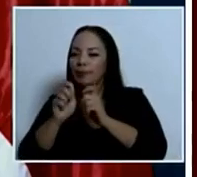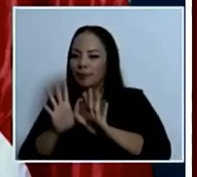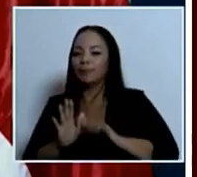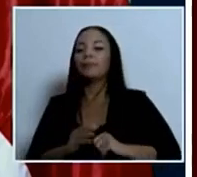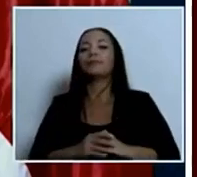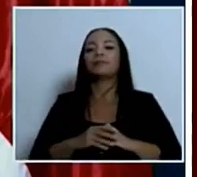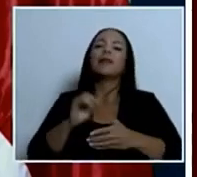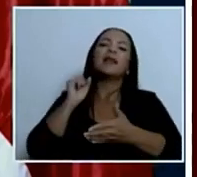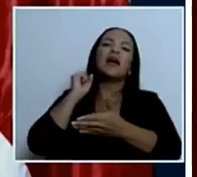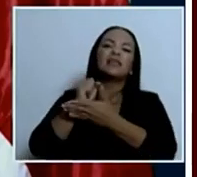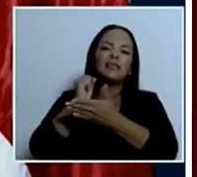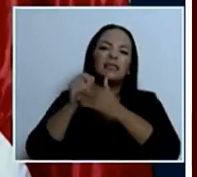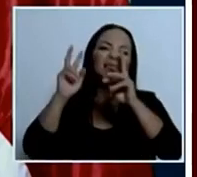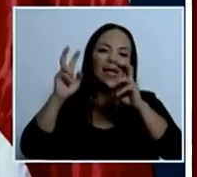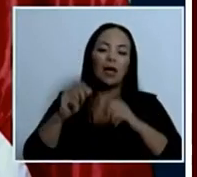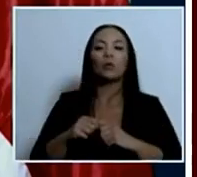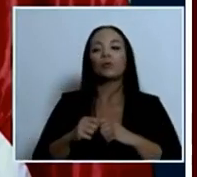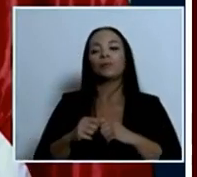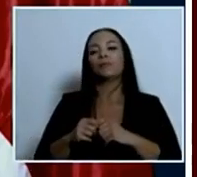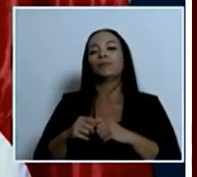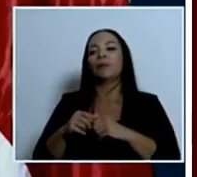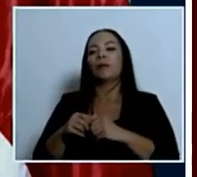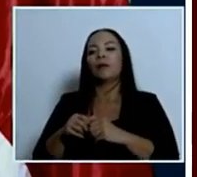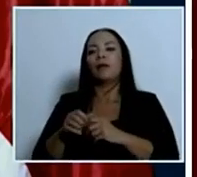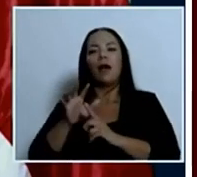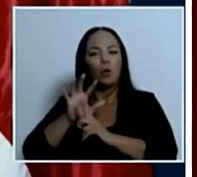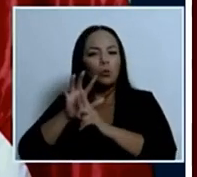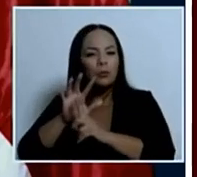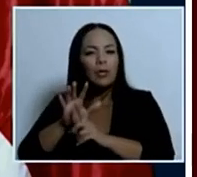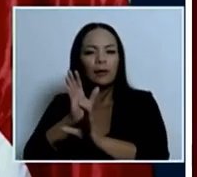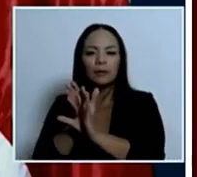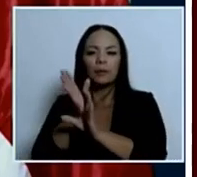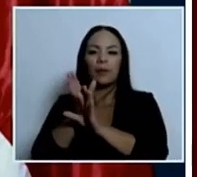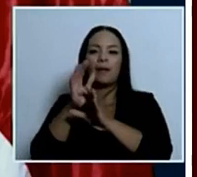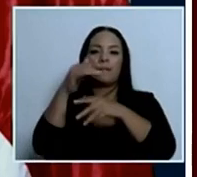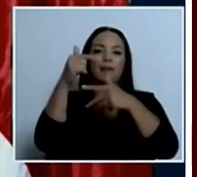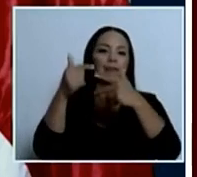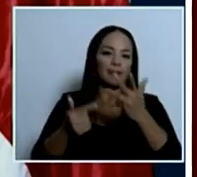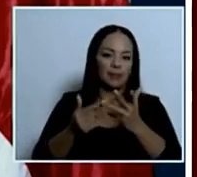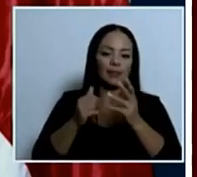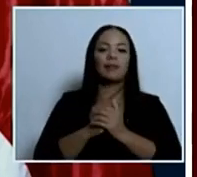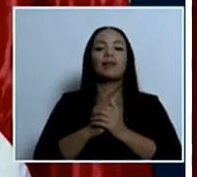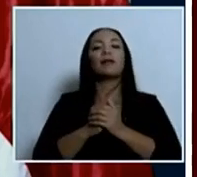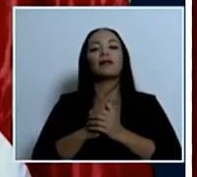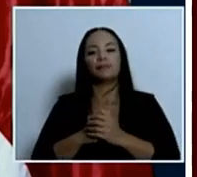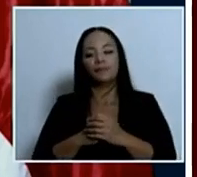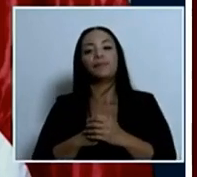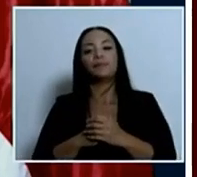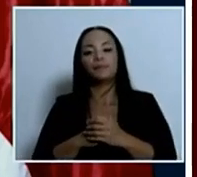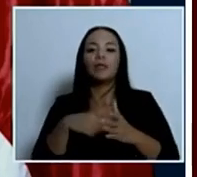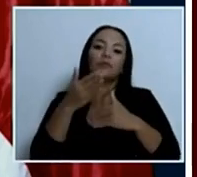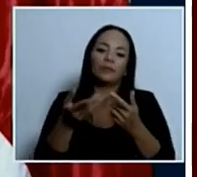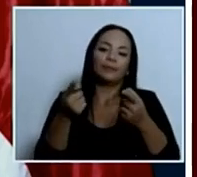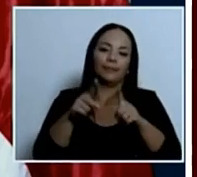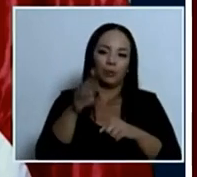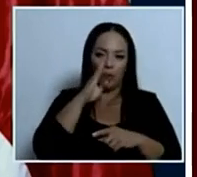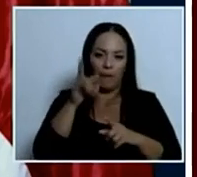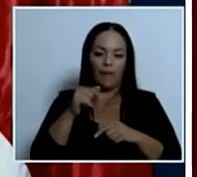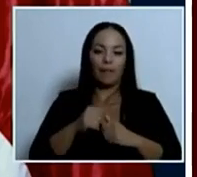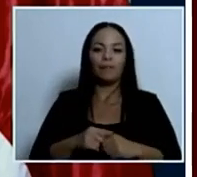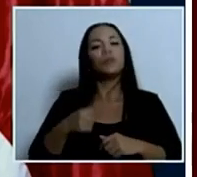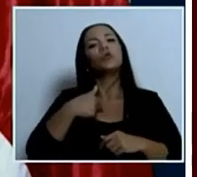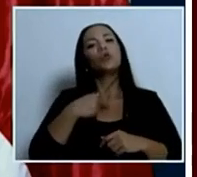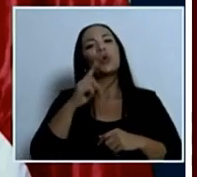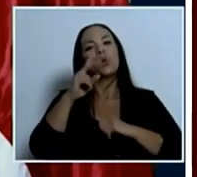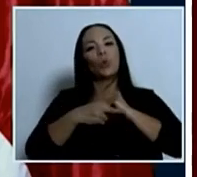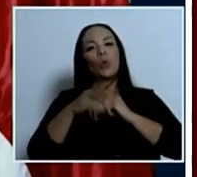mediáticamente la acosaron psicológicamente etcétera y se coincidió eso con la mamá y yo tuve una conferencia aquí creo que